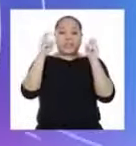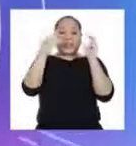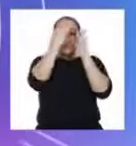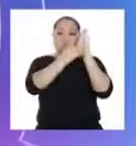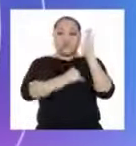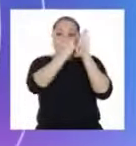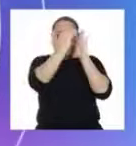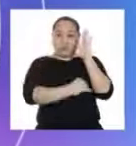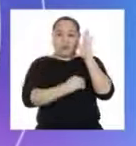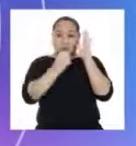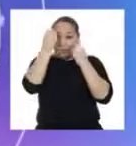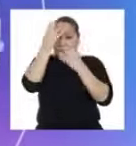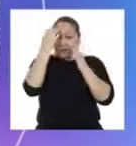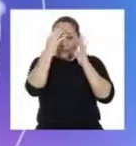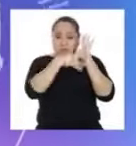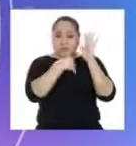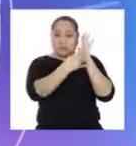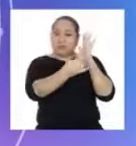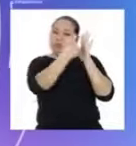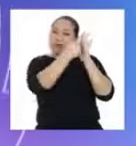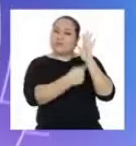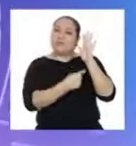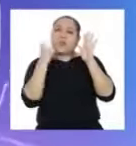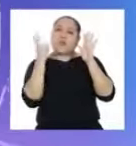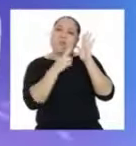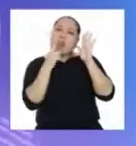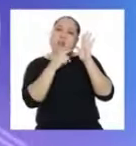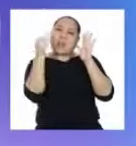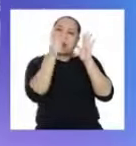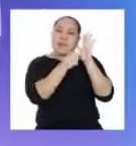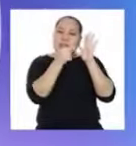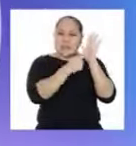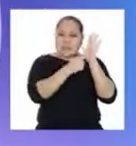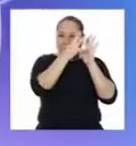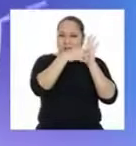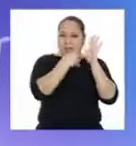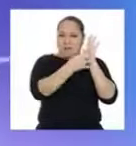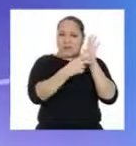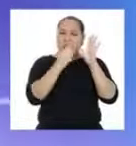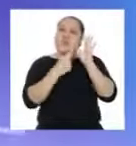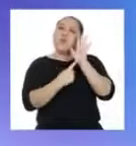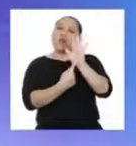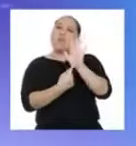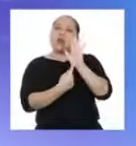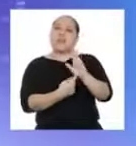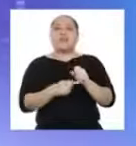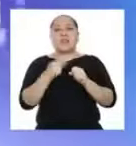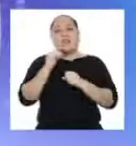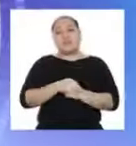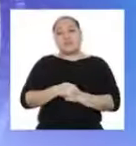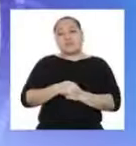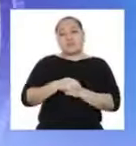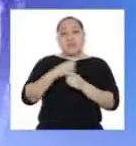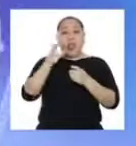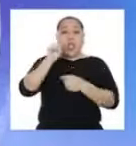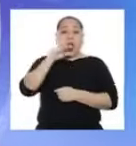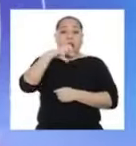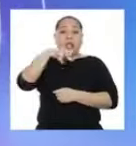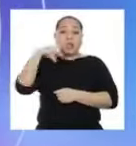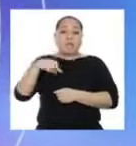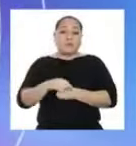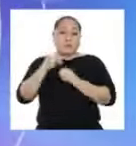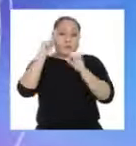título y por el contenido de la tabla, veo que en esta tabla de frecuencias se muestran los tipos de